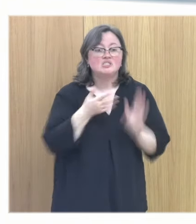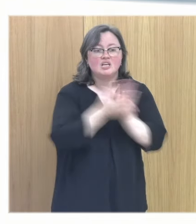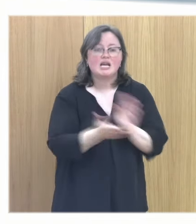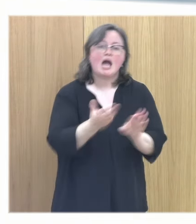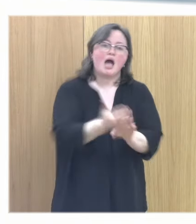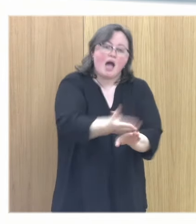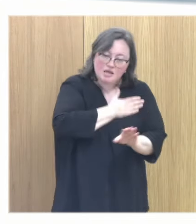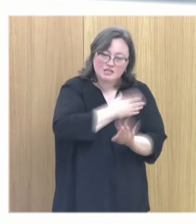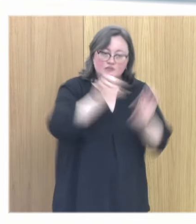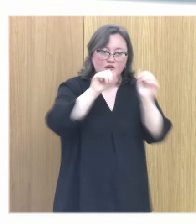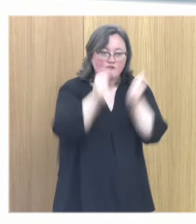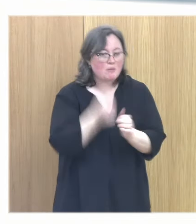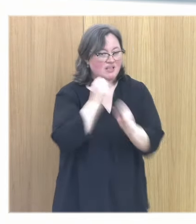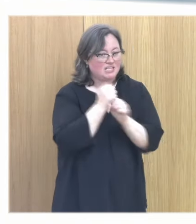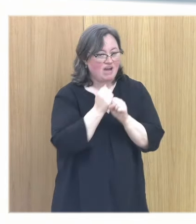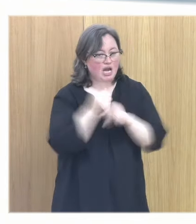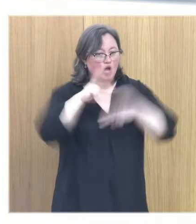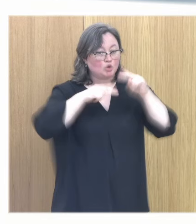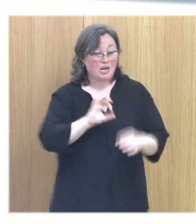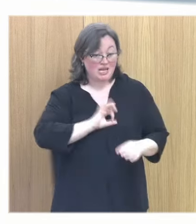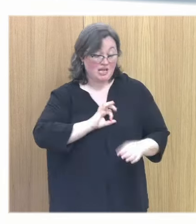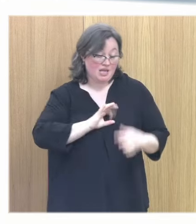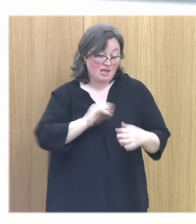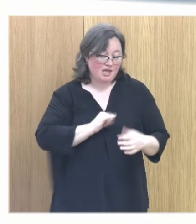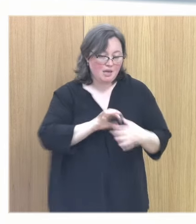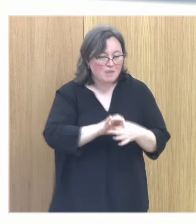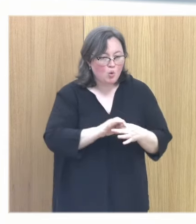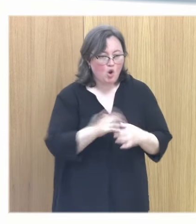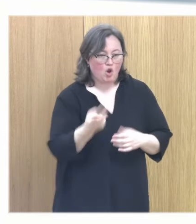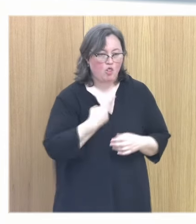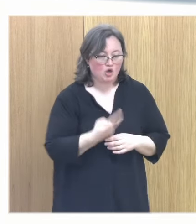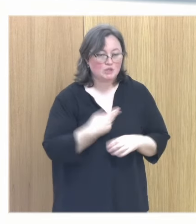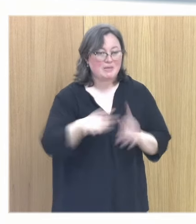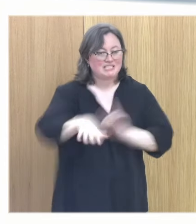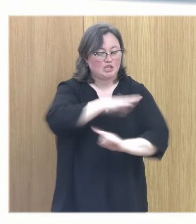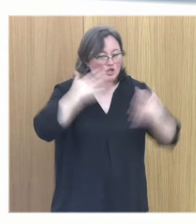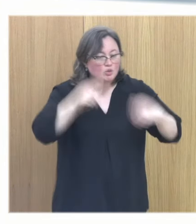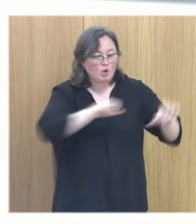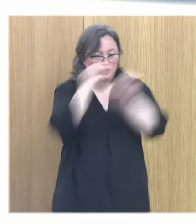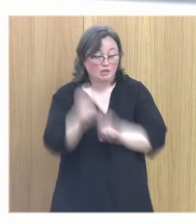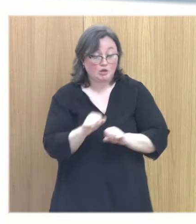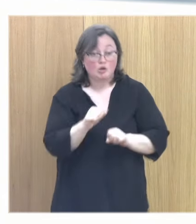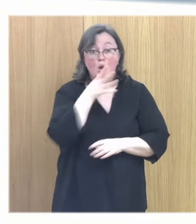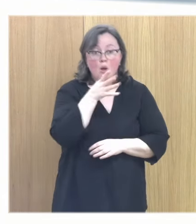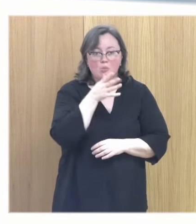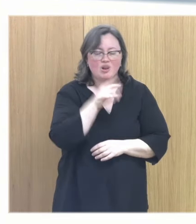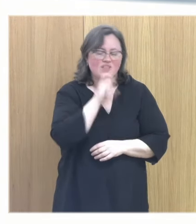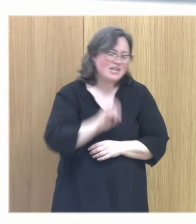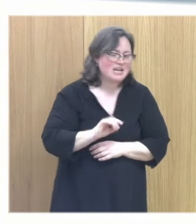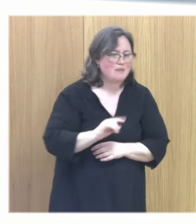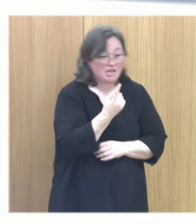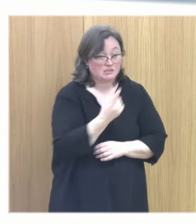es una de las formas de trabajar de construir el vínculo psicoterapéutico y de trabajar en el entorno seguro y protector porque es lo más difícil